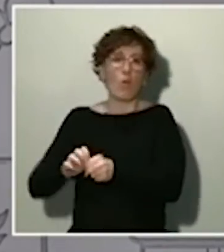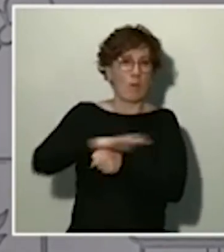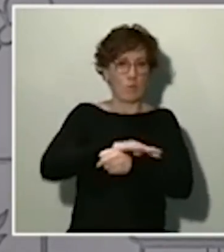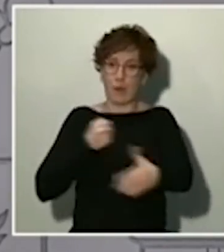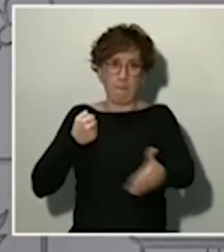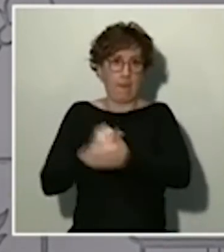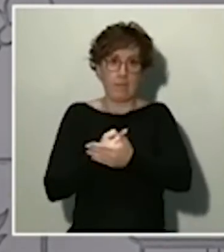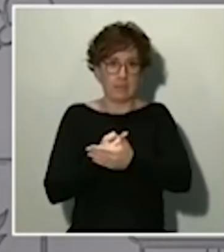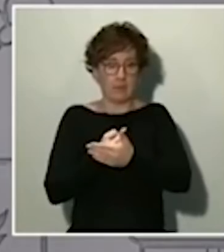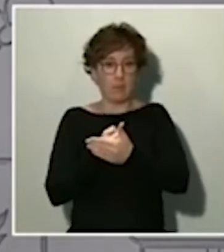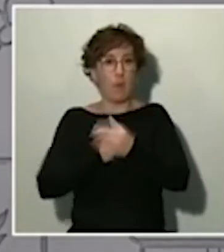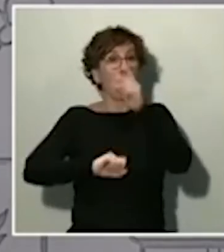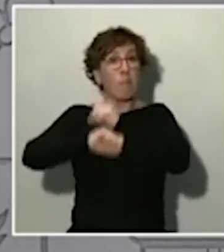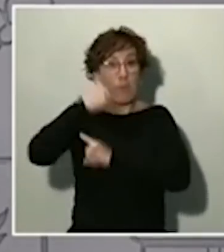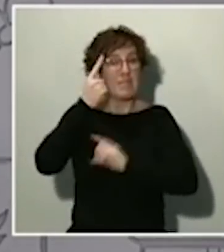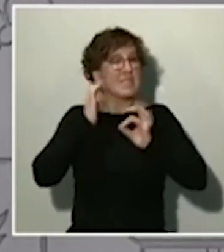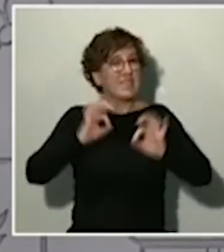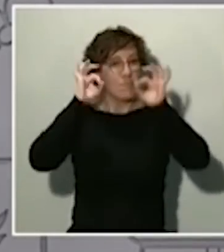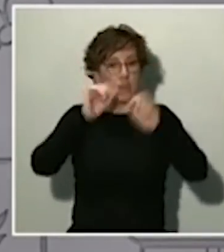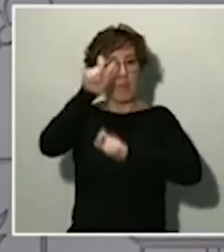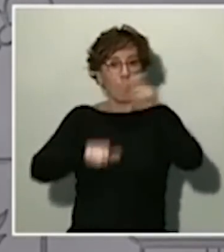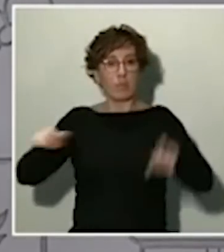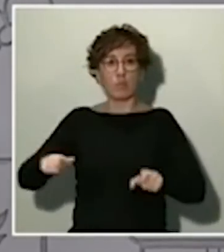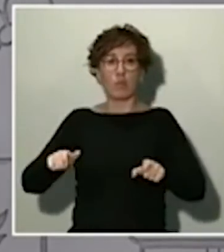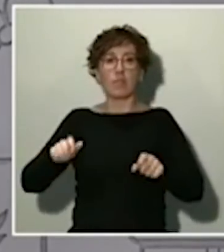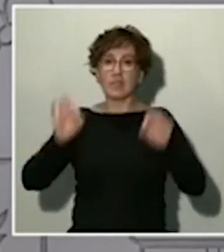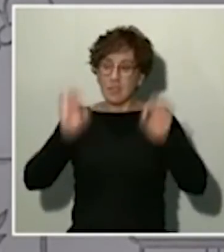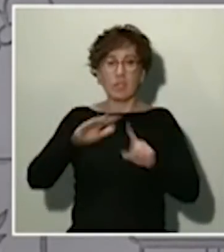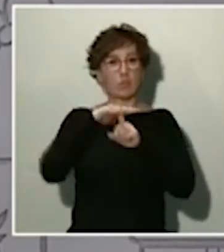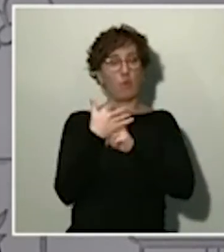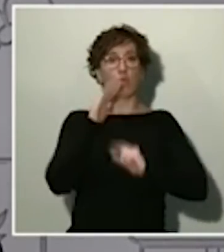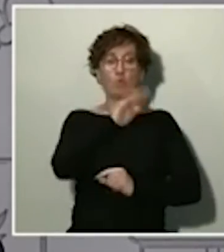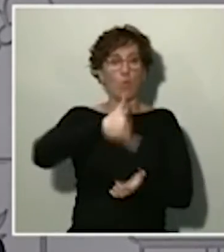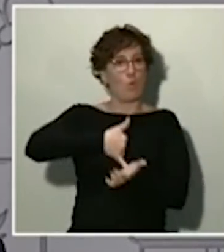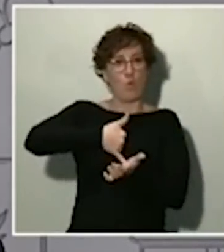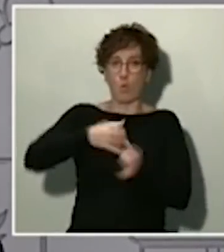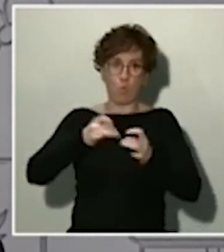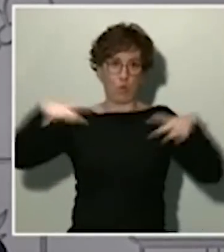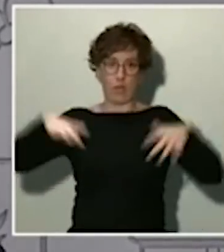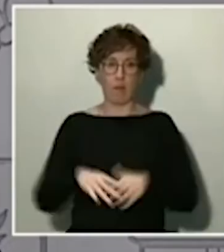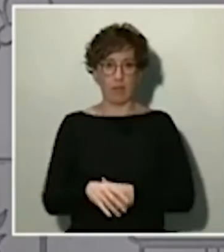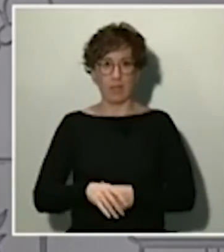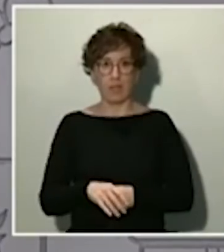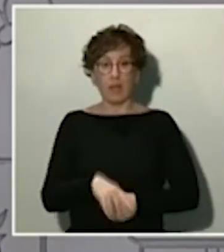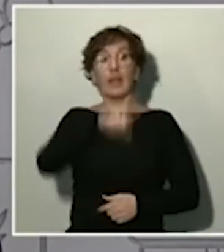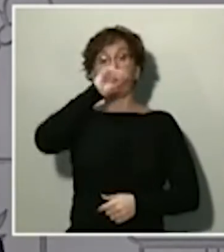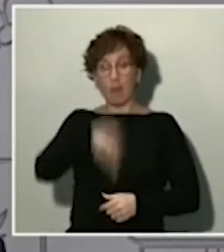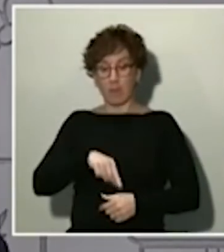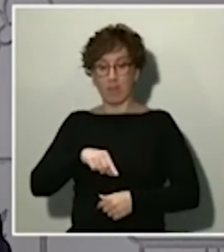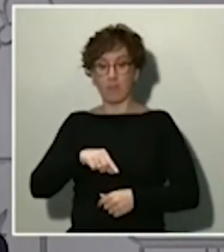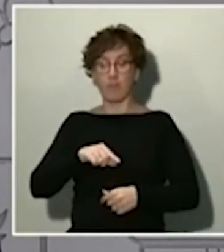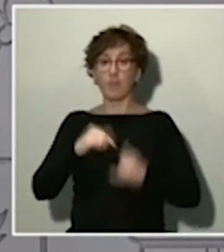las personas, insisto, vulnerables. Y, además, ampliamos la protección a los suministros de energía y de agua,